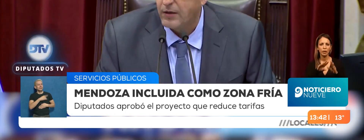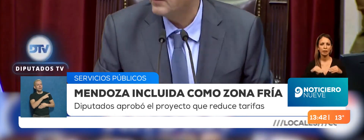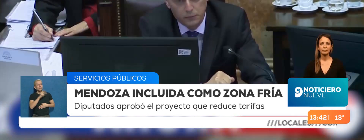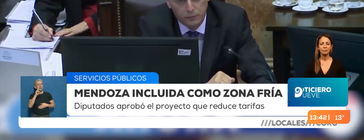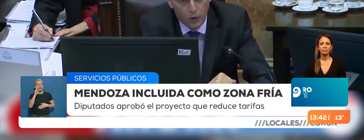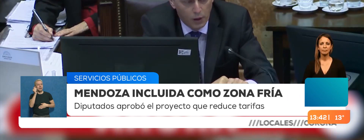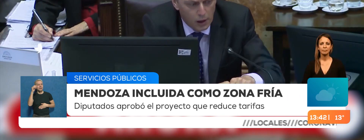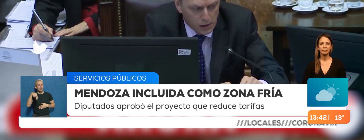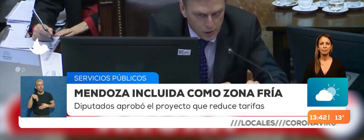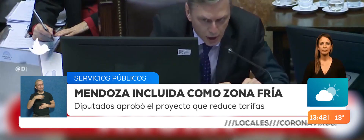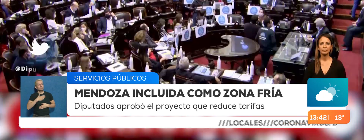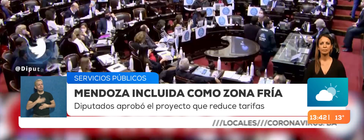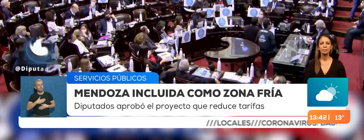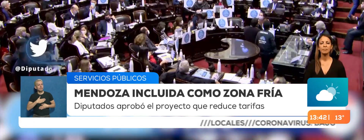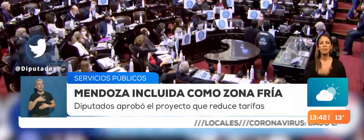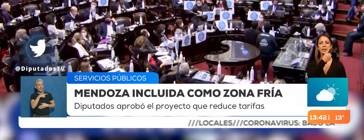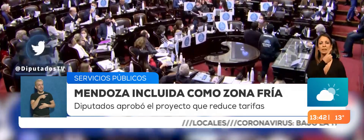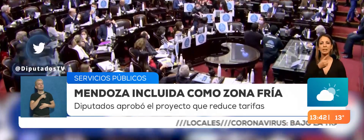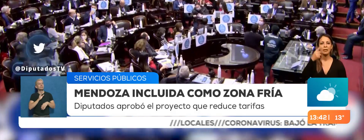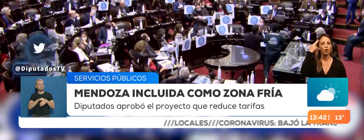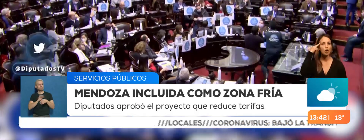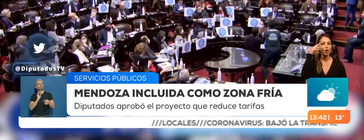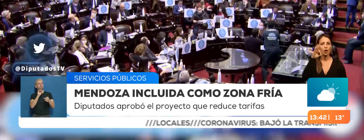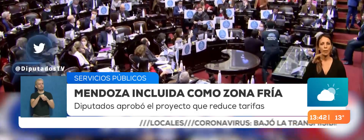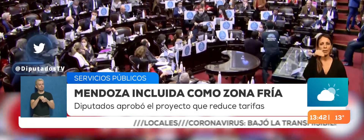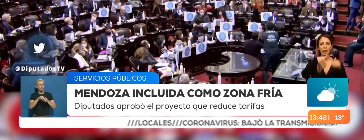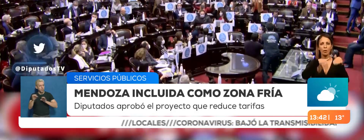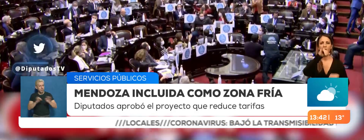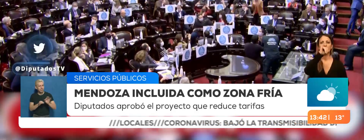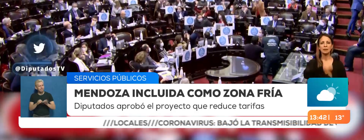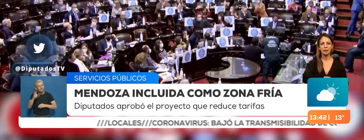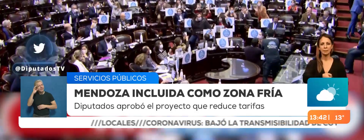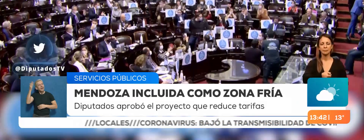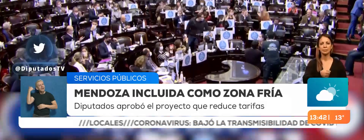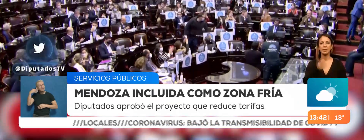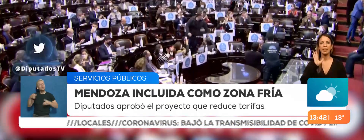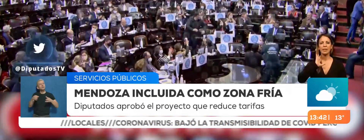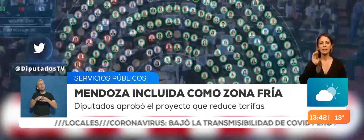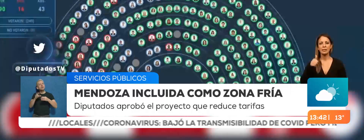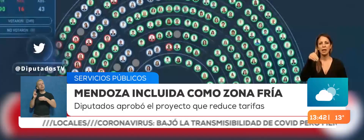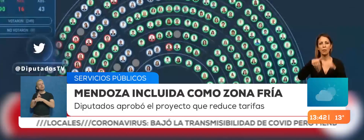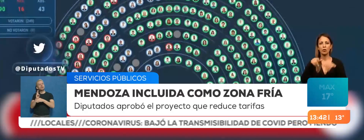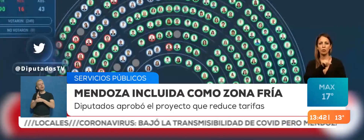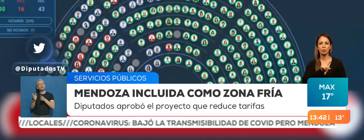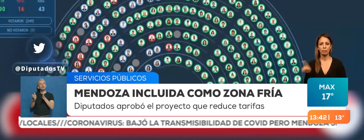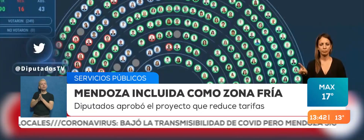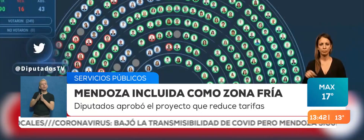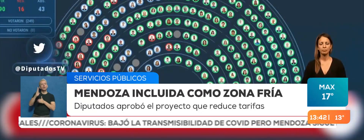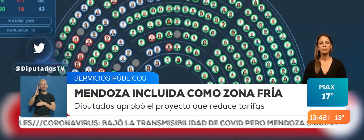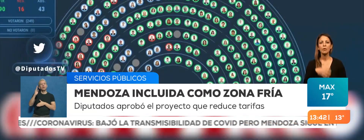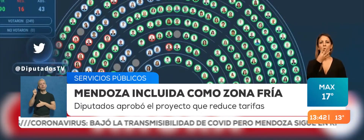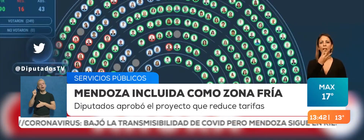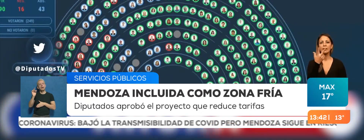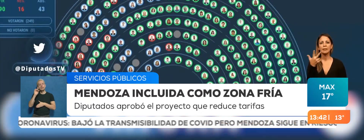uno de los más involucrados en este proyecto. ¿Te acordás cuando él estaba en protectora con Mario Vadillo que